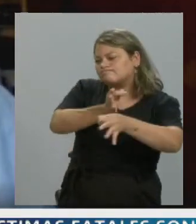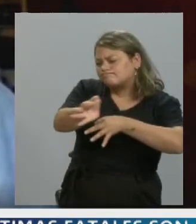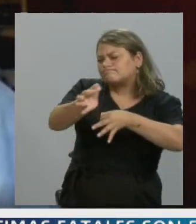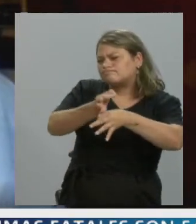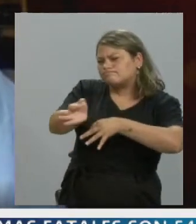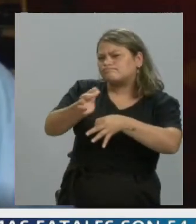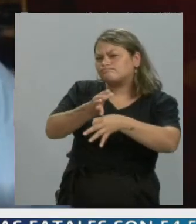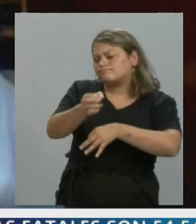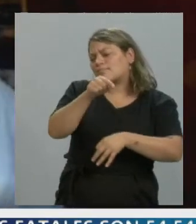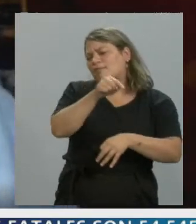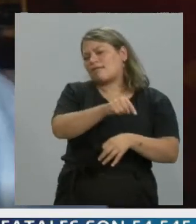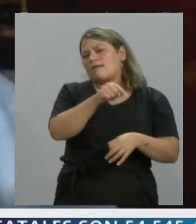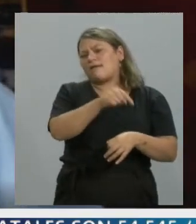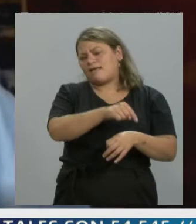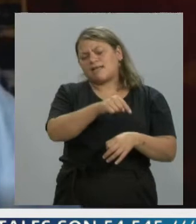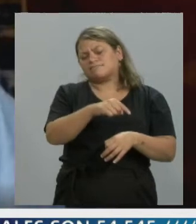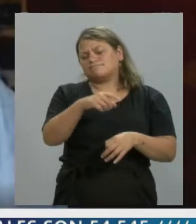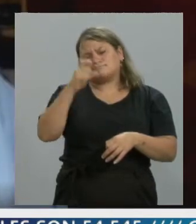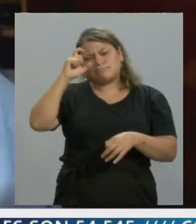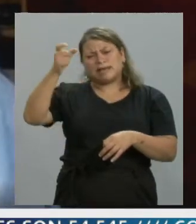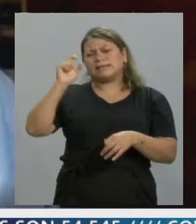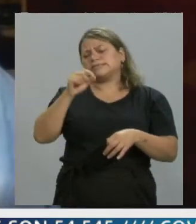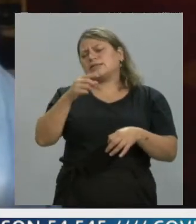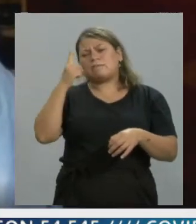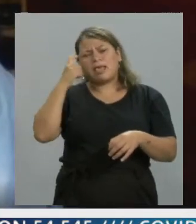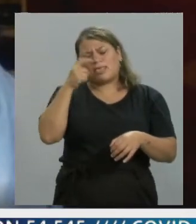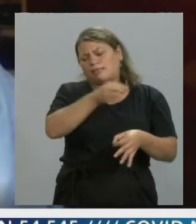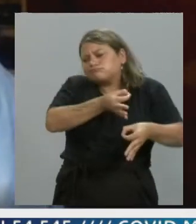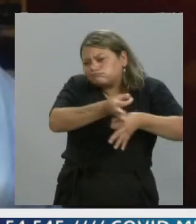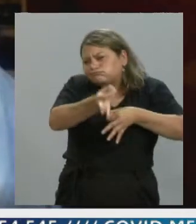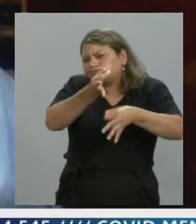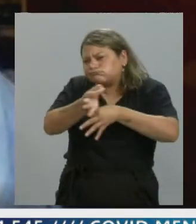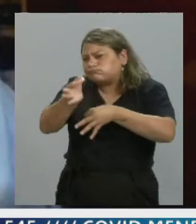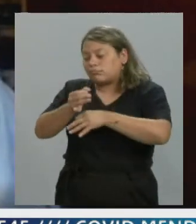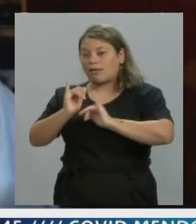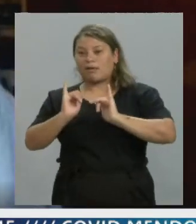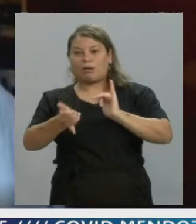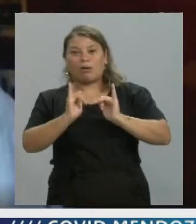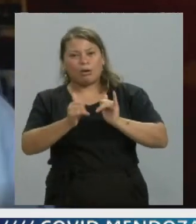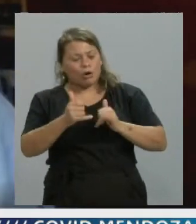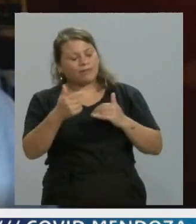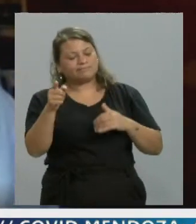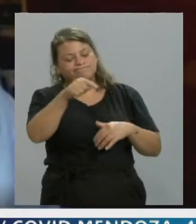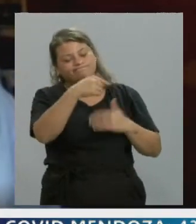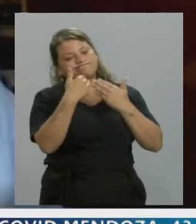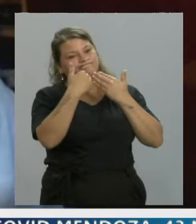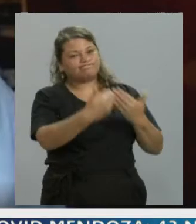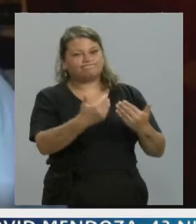especialmente transmisor de experiencias y muchos jóvenes se lo han agradecido.